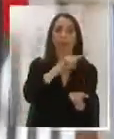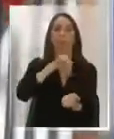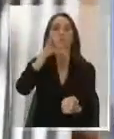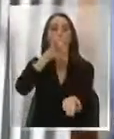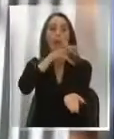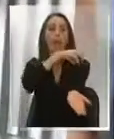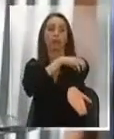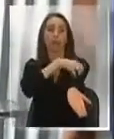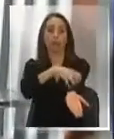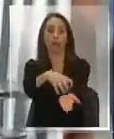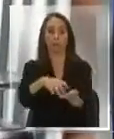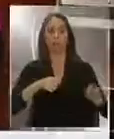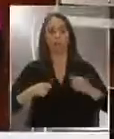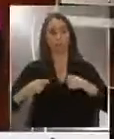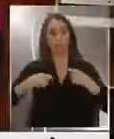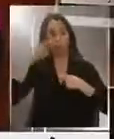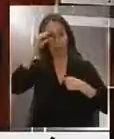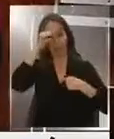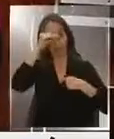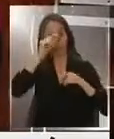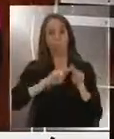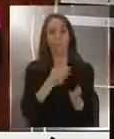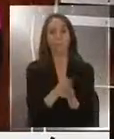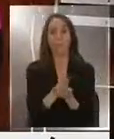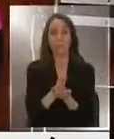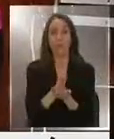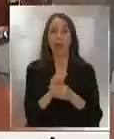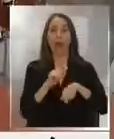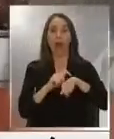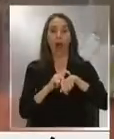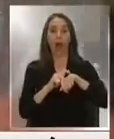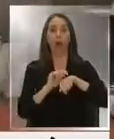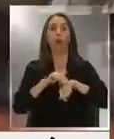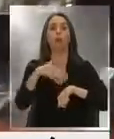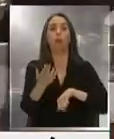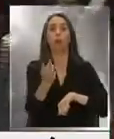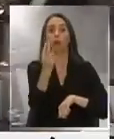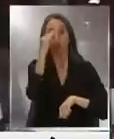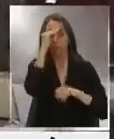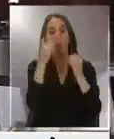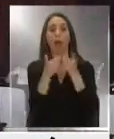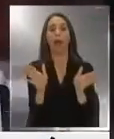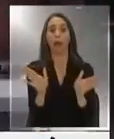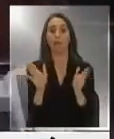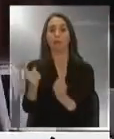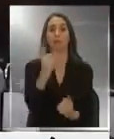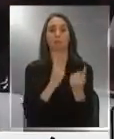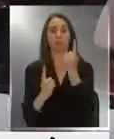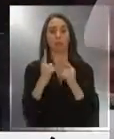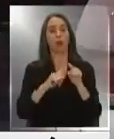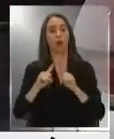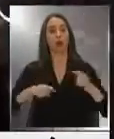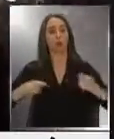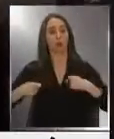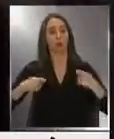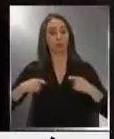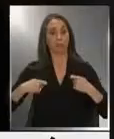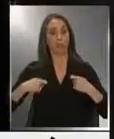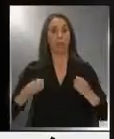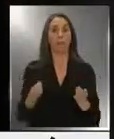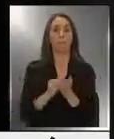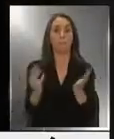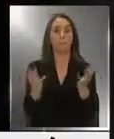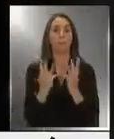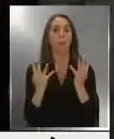Con esta medida los locales nocturnos se preparan para atender en horarios pasada la medianoche, mientras que otras tiendas esperan recibir más